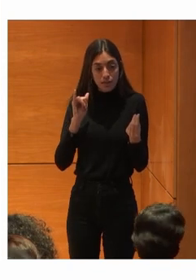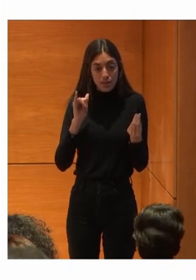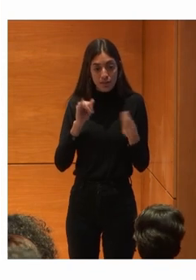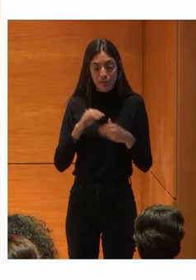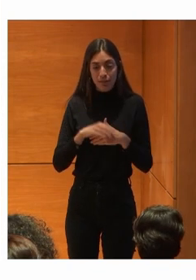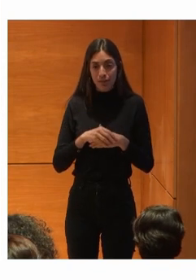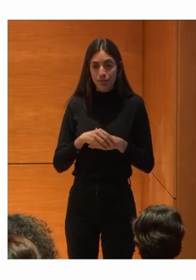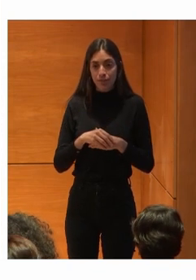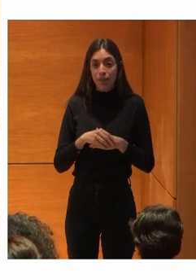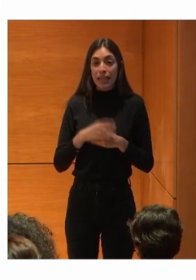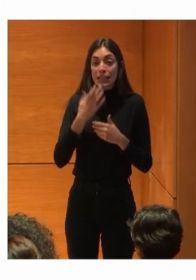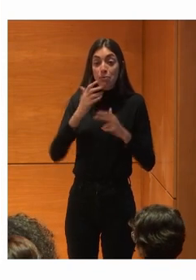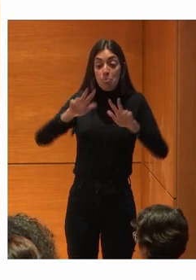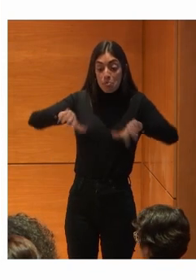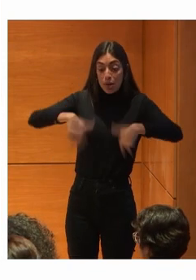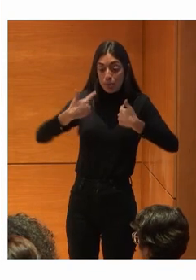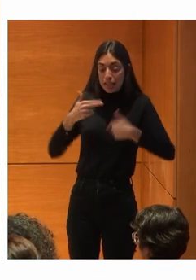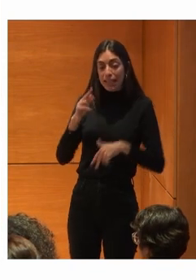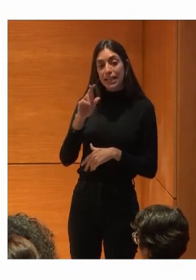Entonces Si me permite Rafa